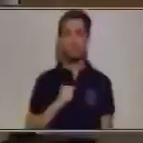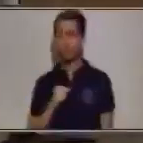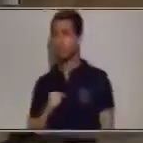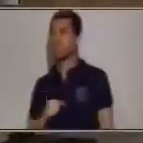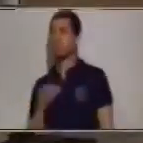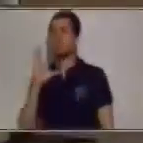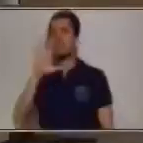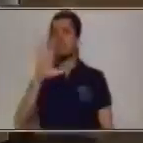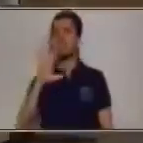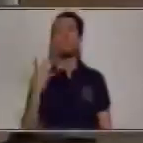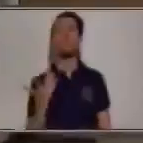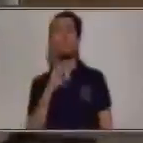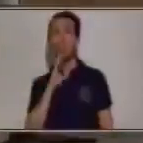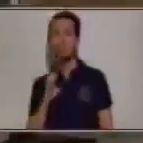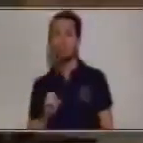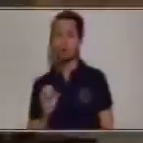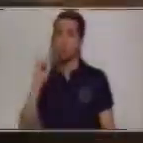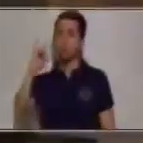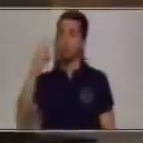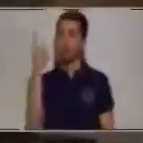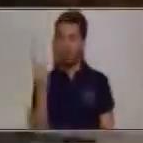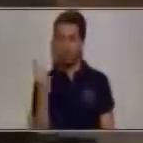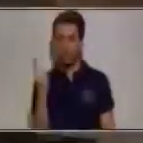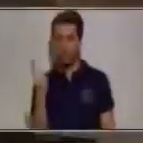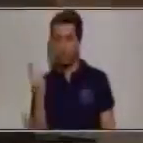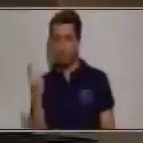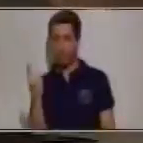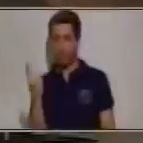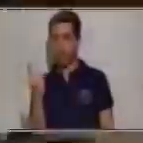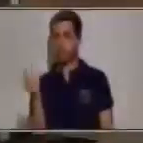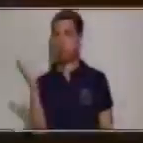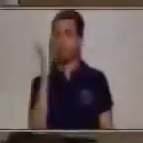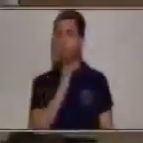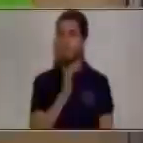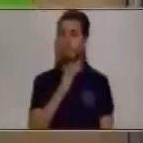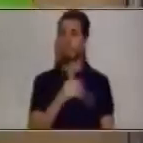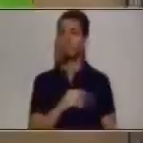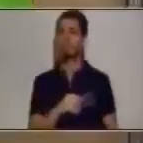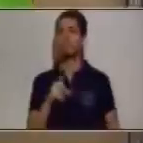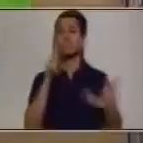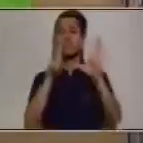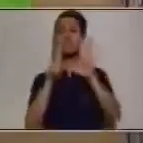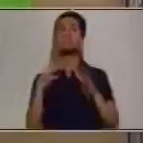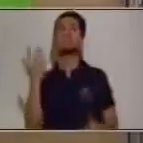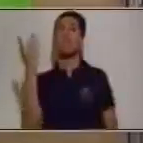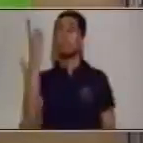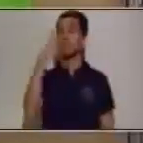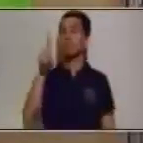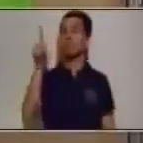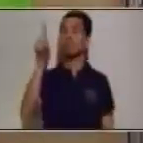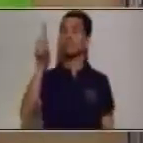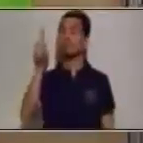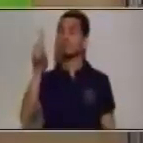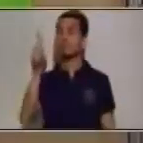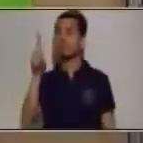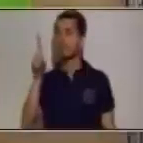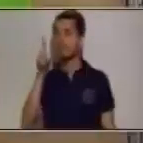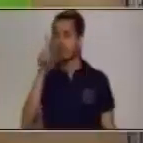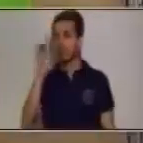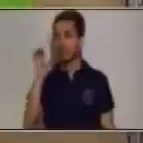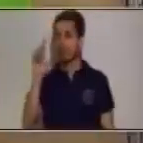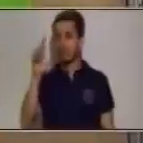el 5 va a ser unidades, el 5 va a ser unidades y el 6 va a ser una,